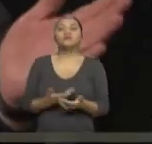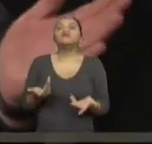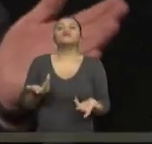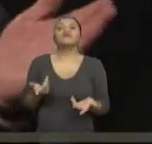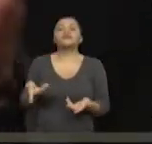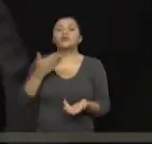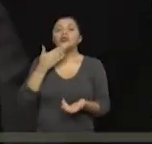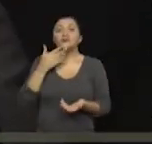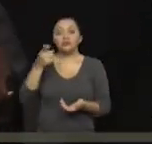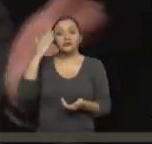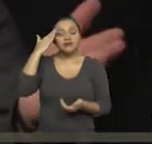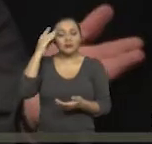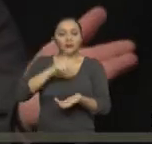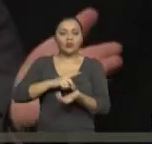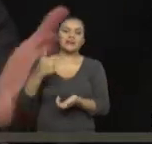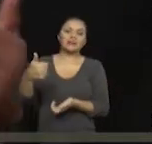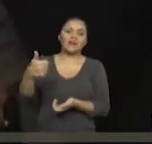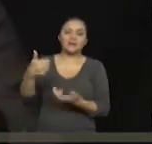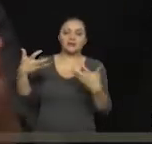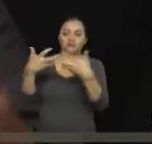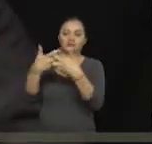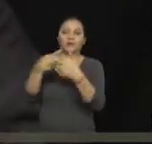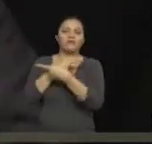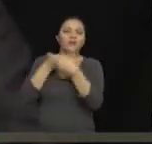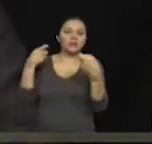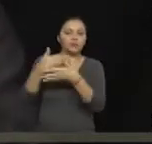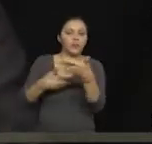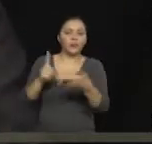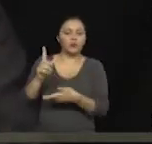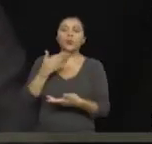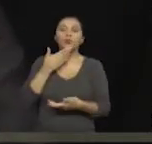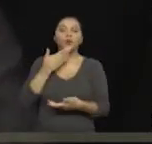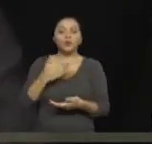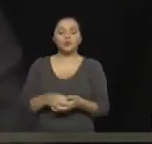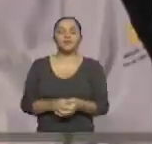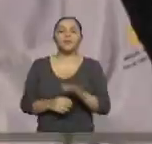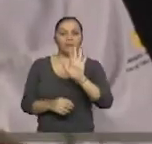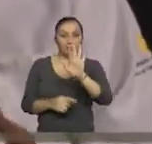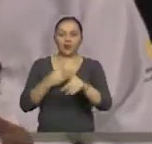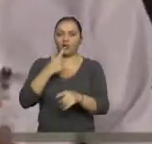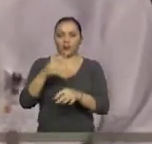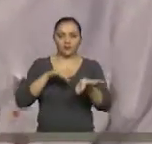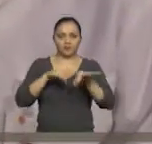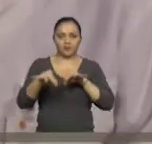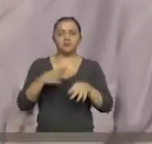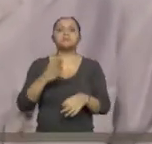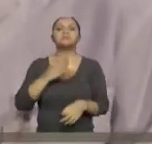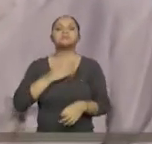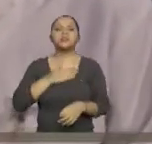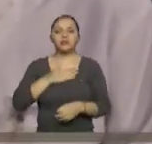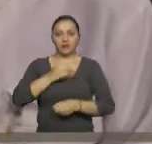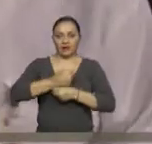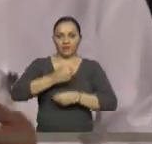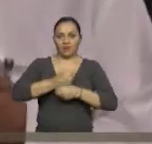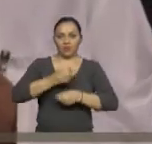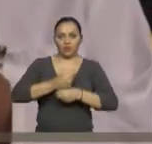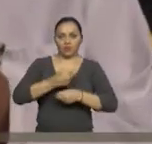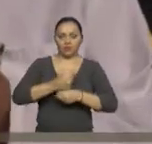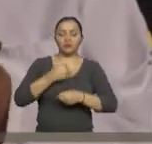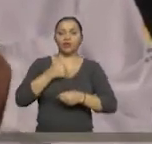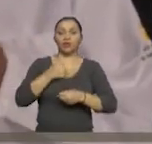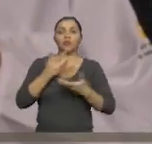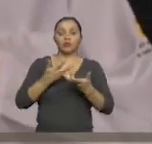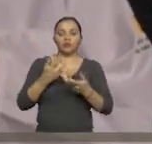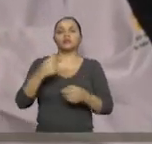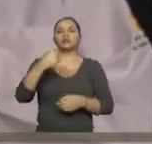garantía les obliga a atender a esa persona con esos valorativos y esos exámenes? Como les dije, es nuestra valoración también, influye.